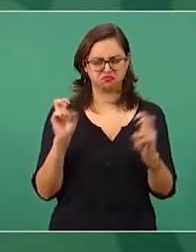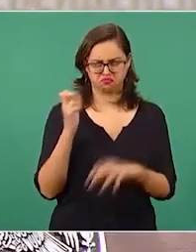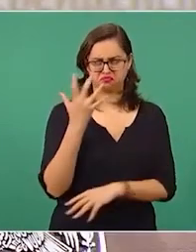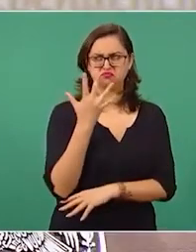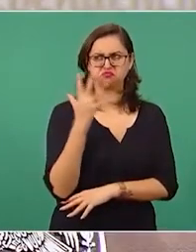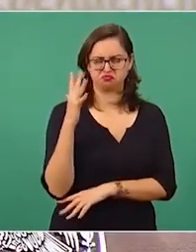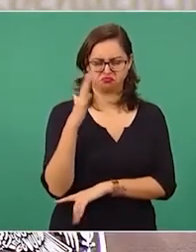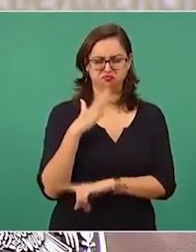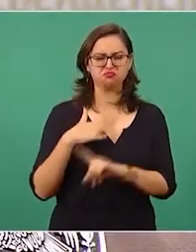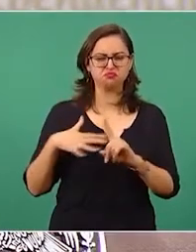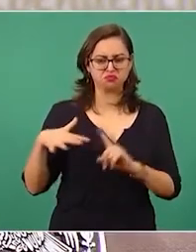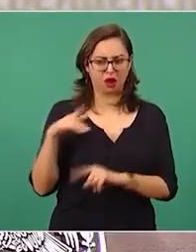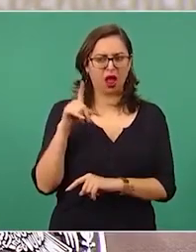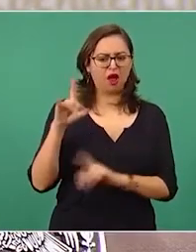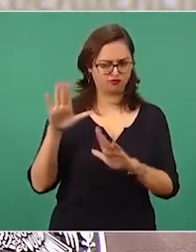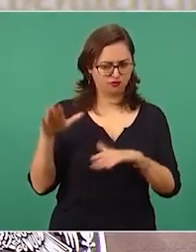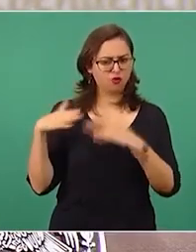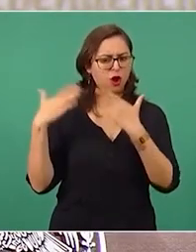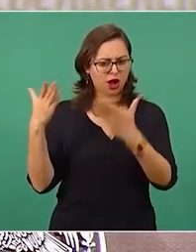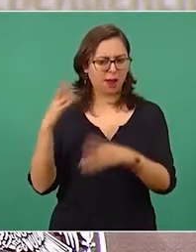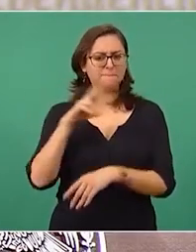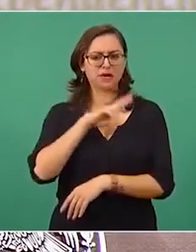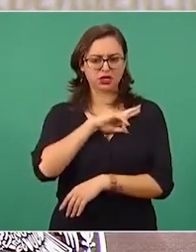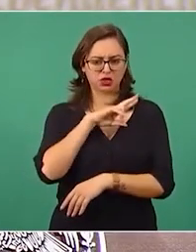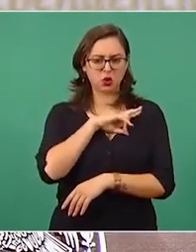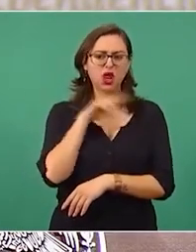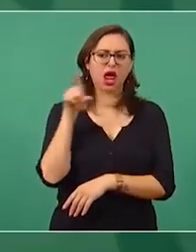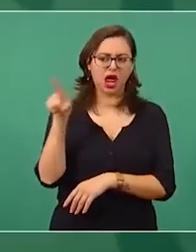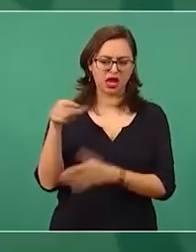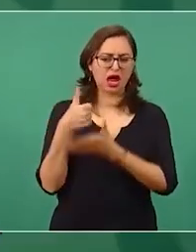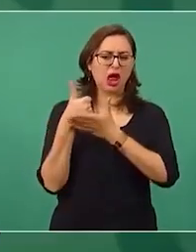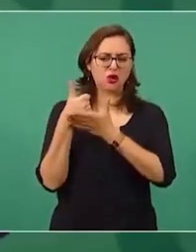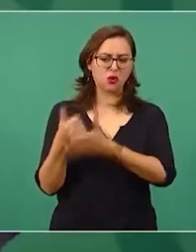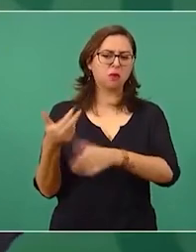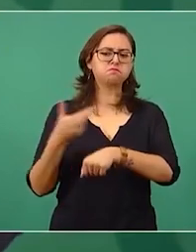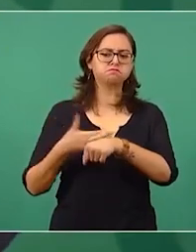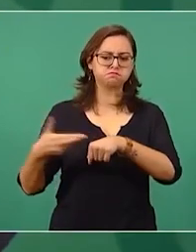en este despacho ahí te pueden hacer el trabajo